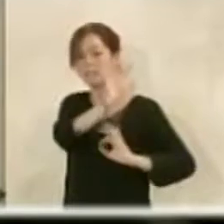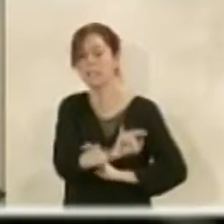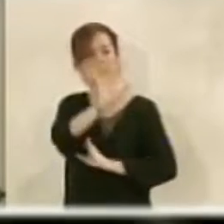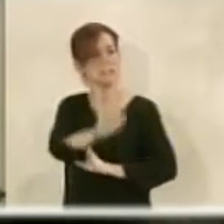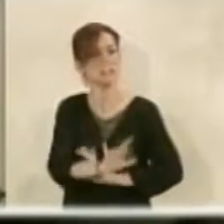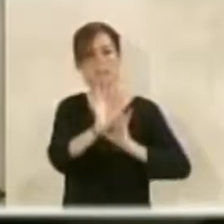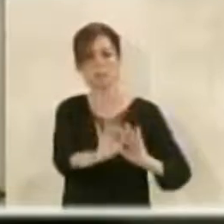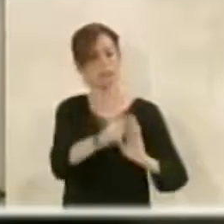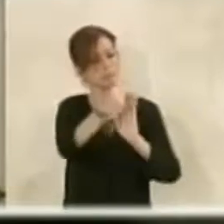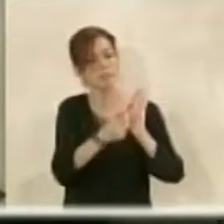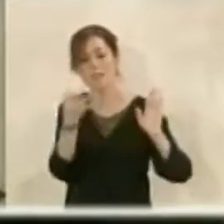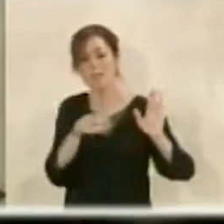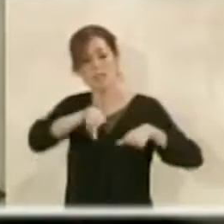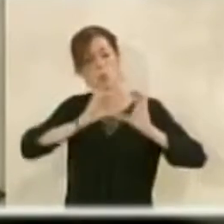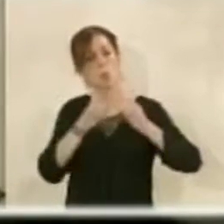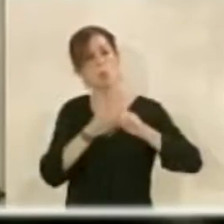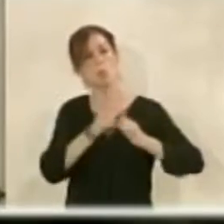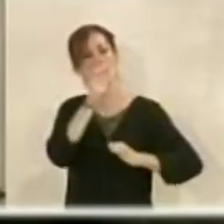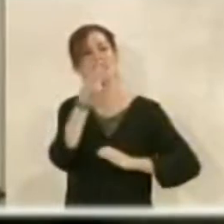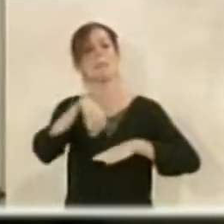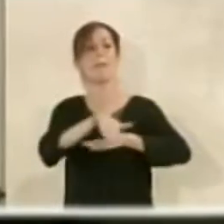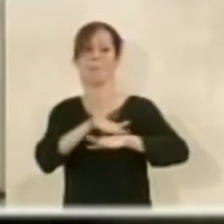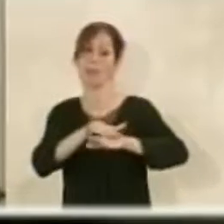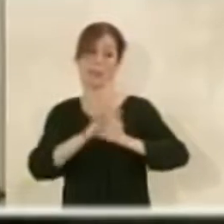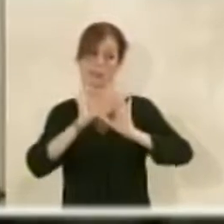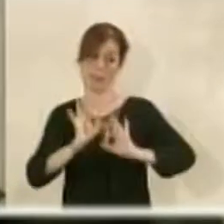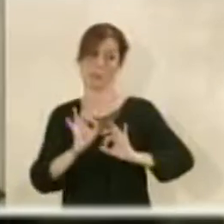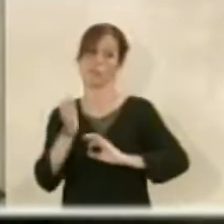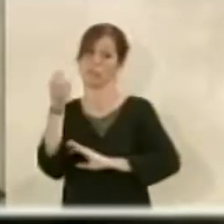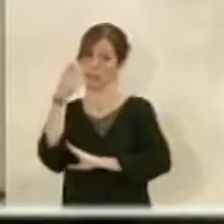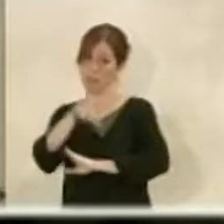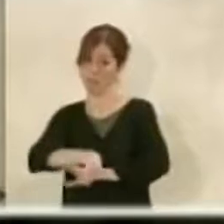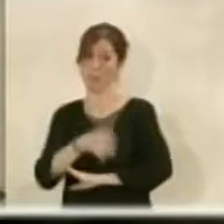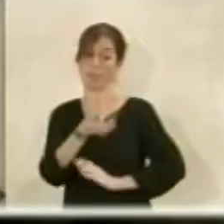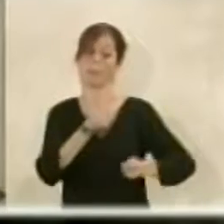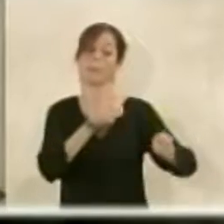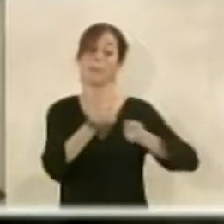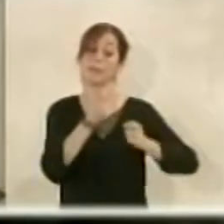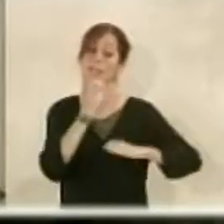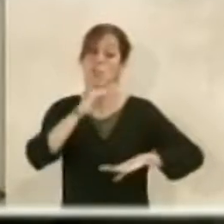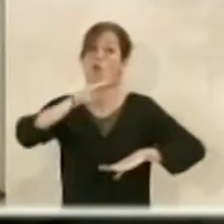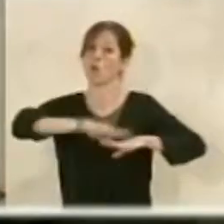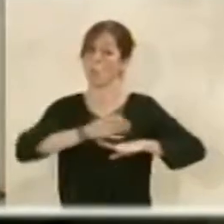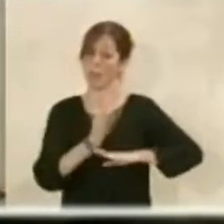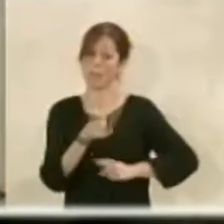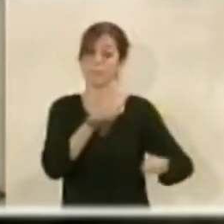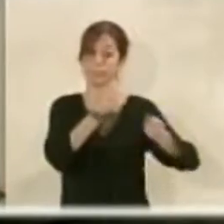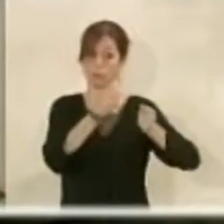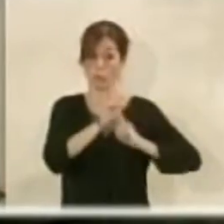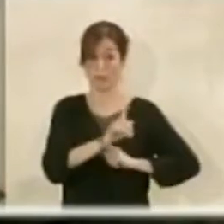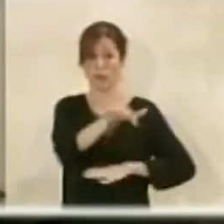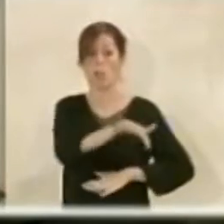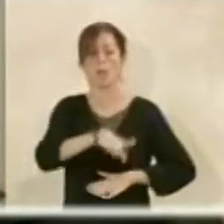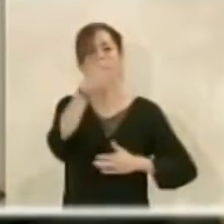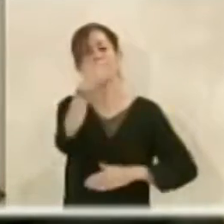Y va a ser la exigencia de este grupo y de la Administración, supongo que actuará de oficio, cuando eso no se cumpla. Es vital para esa zona